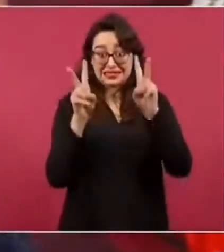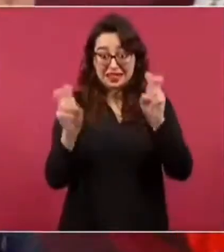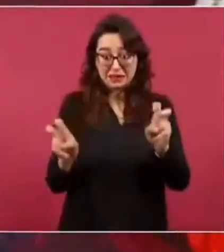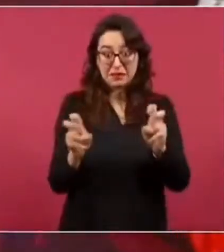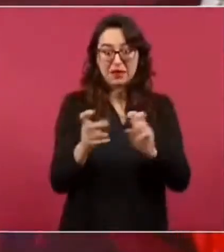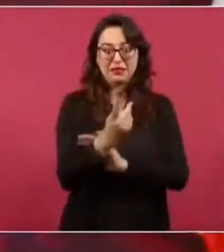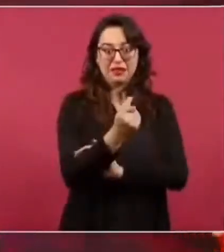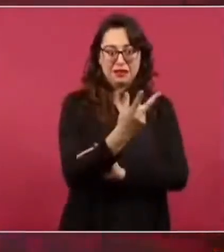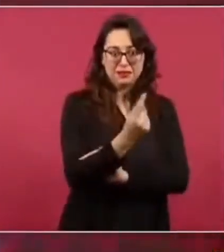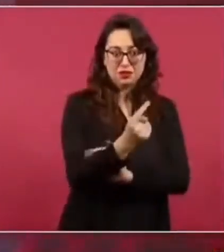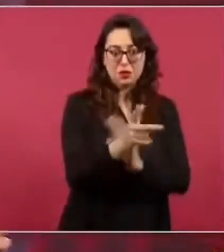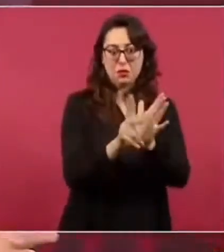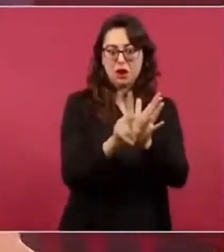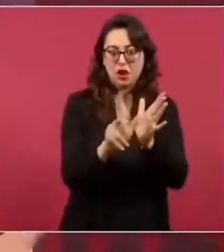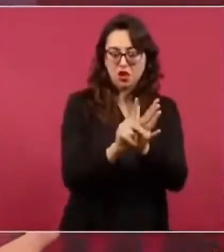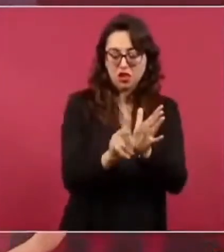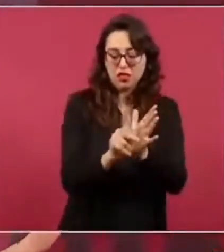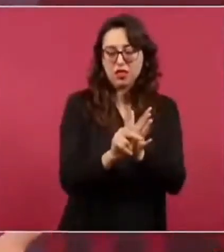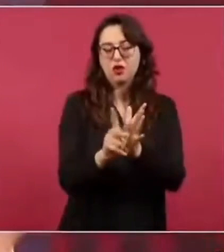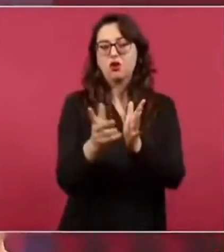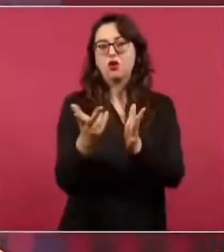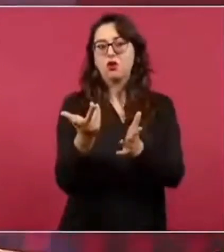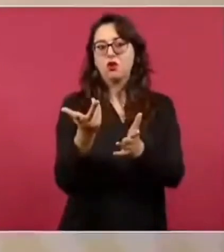porque no se pueden cargar